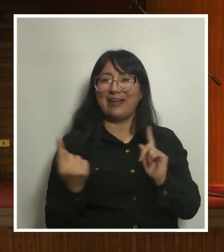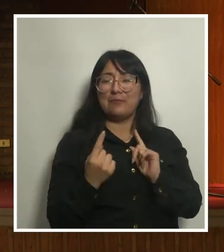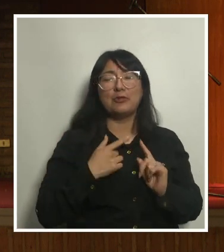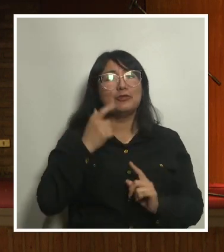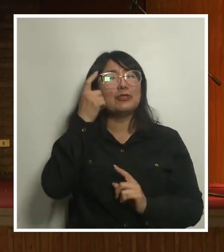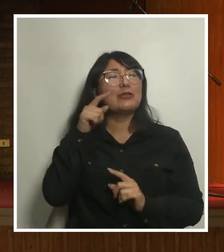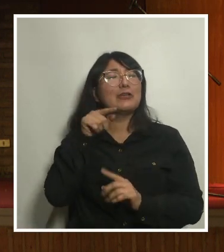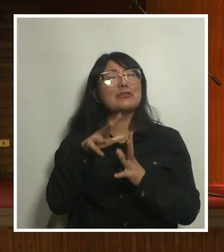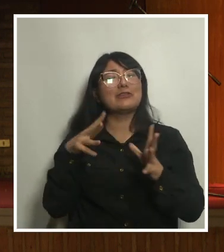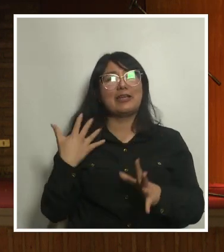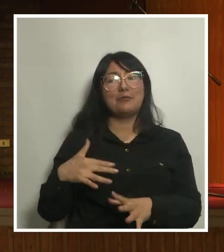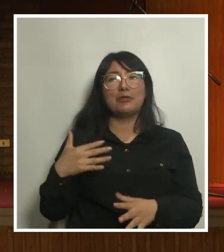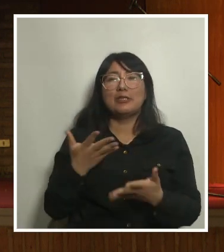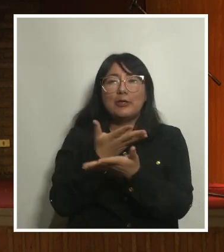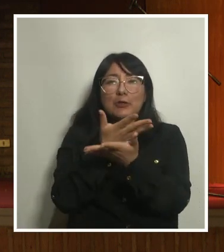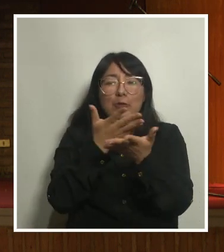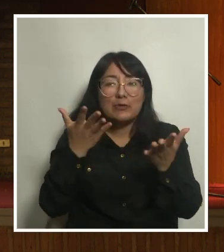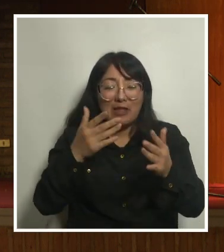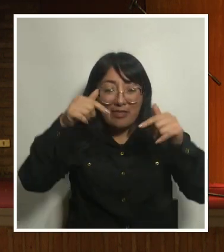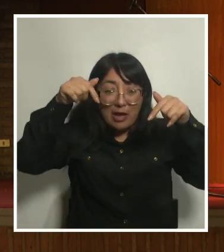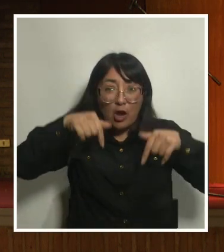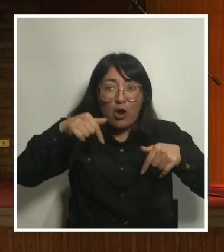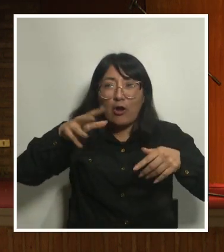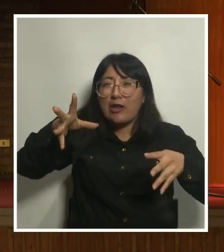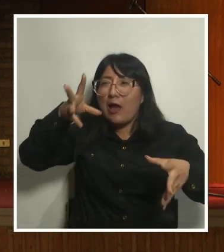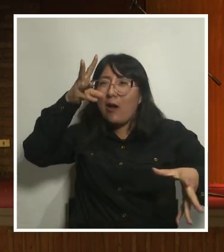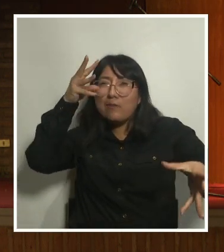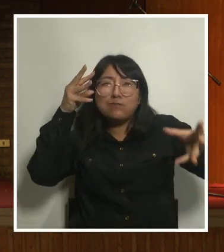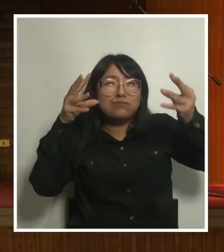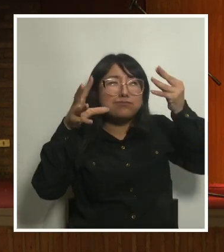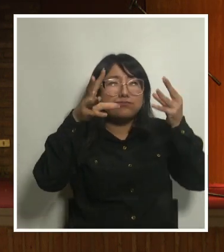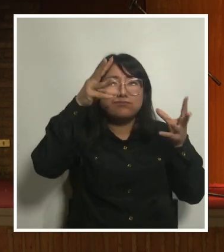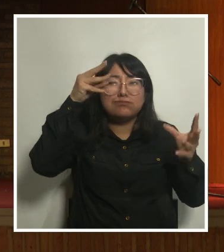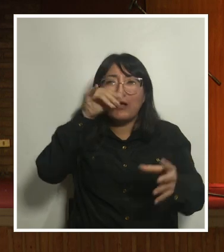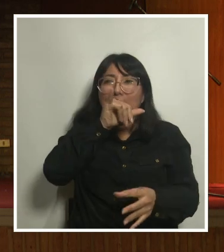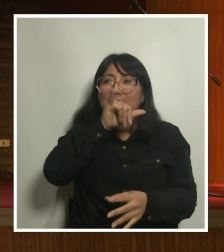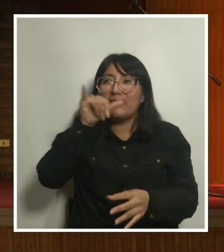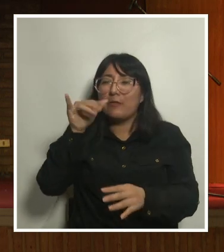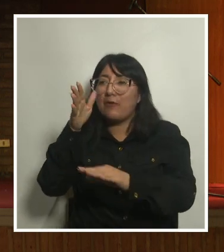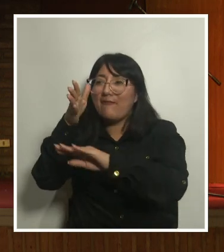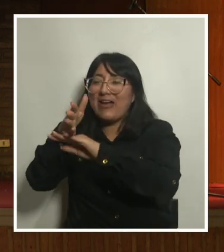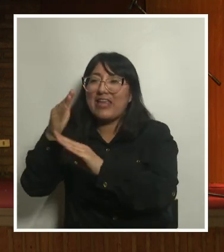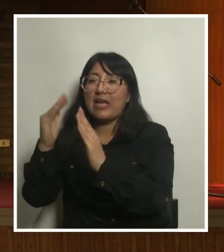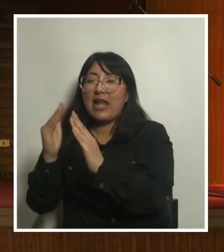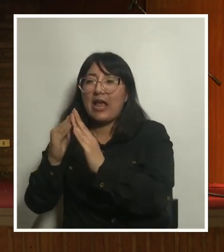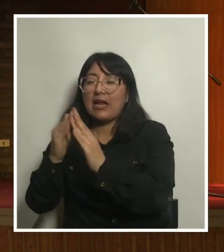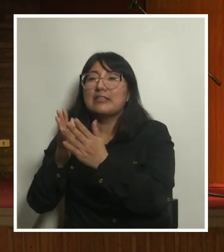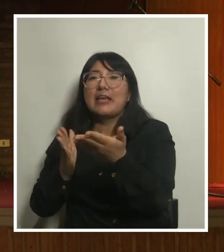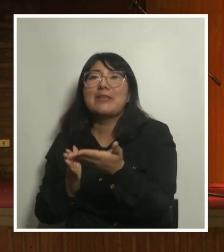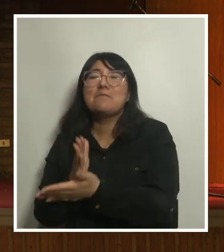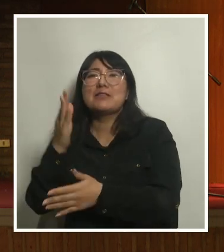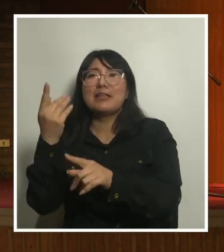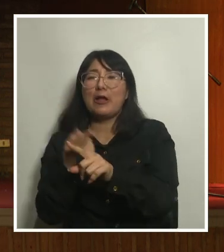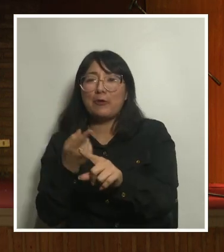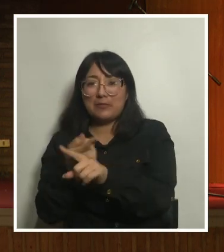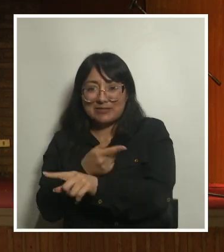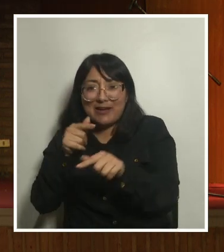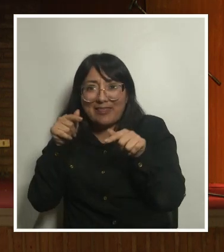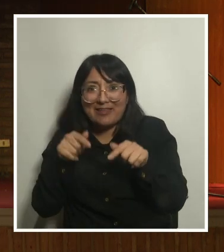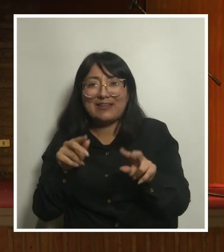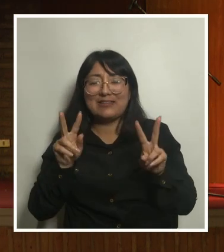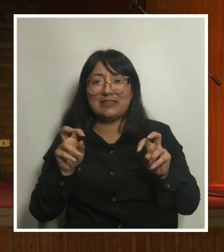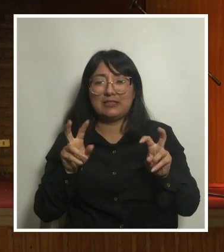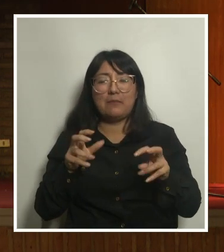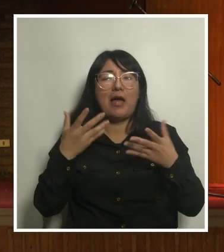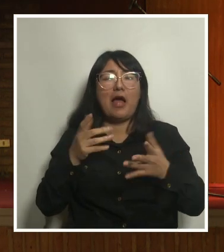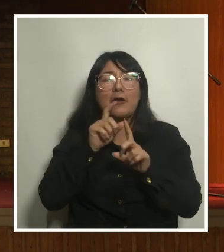eso, que ustedes se vayan de acá hoy y que lleguen a sus casas, abran conversación sobre este tema. Ahora